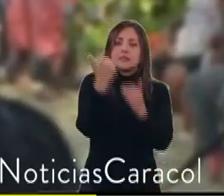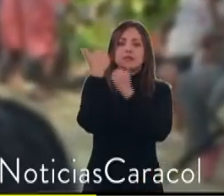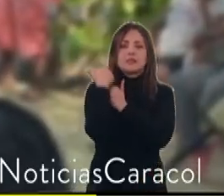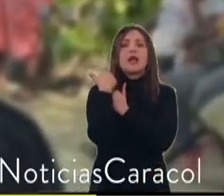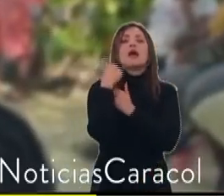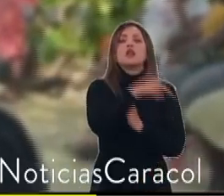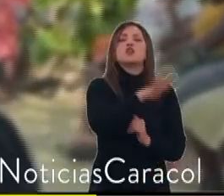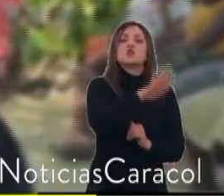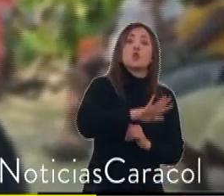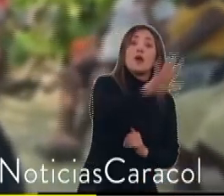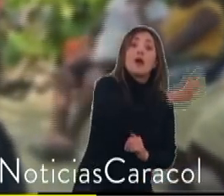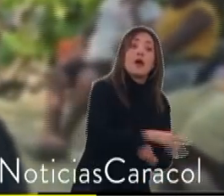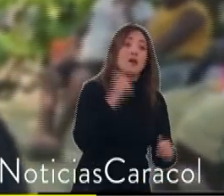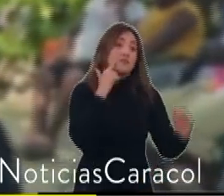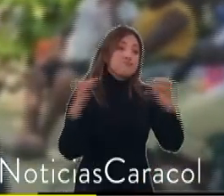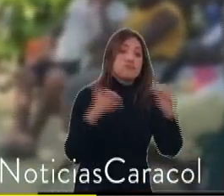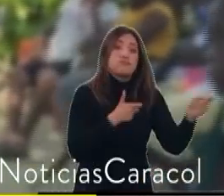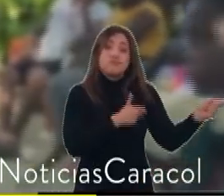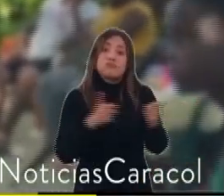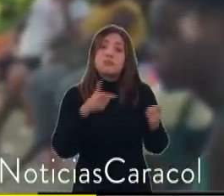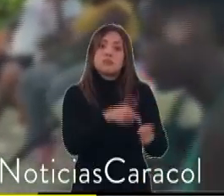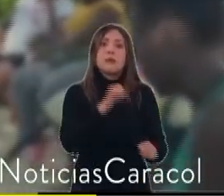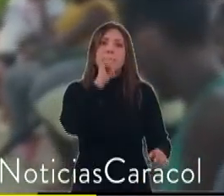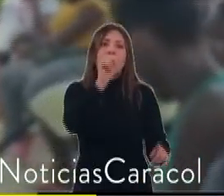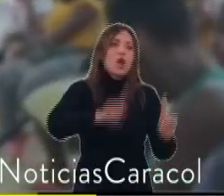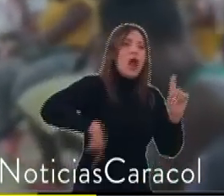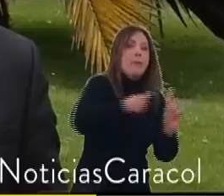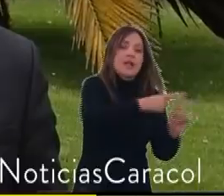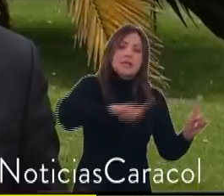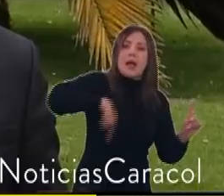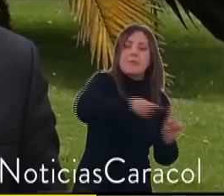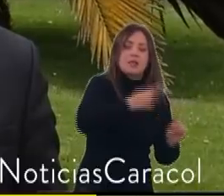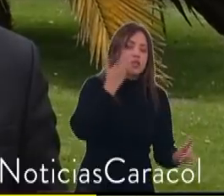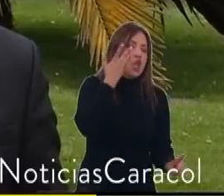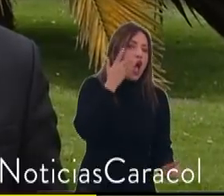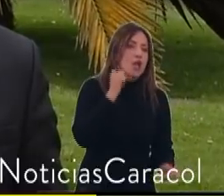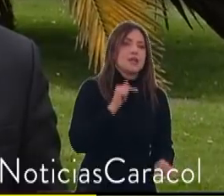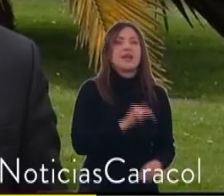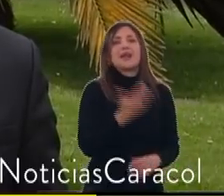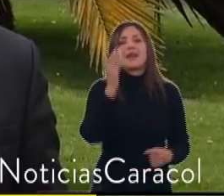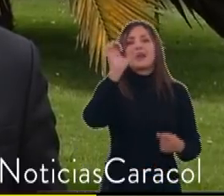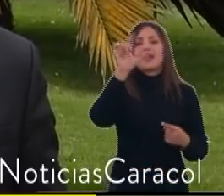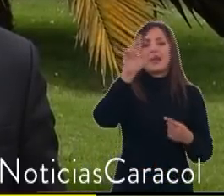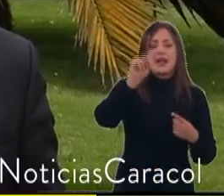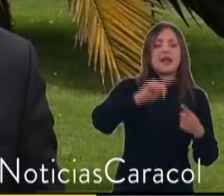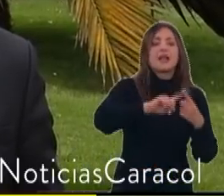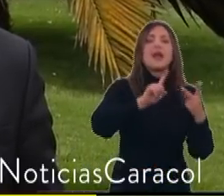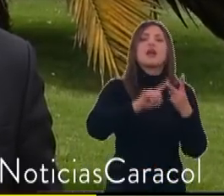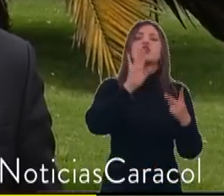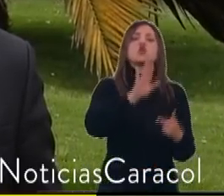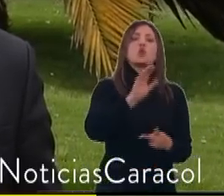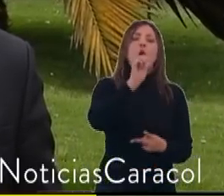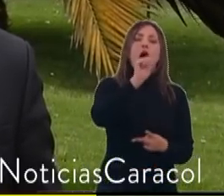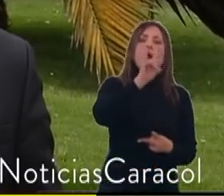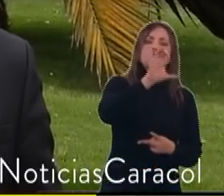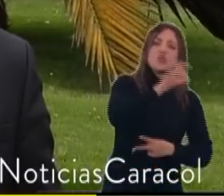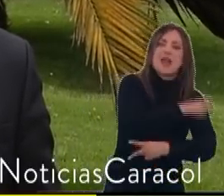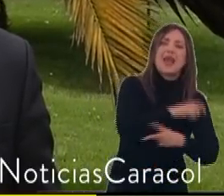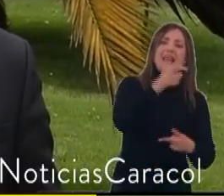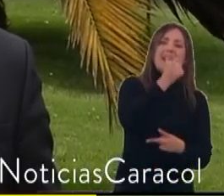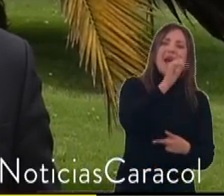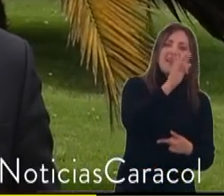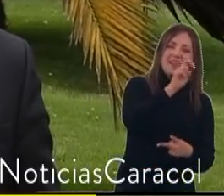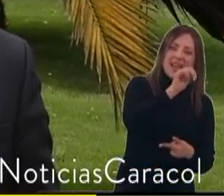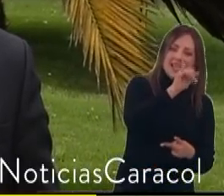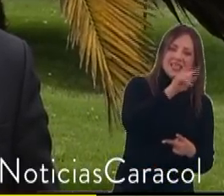En su región, los grupos armados ilegales son su amenaza constante. El ELN, la autodefensa gaitanista y